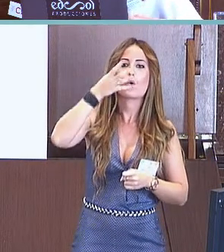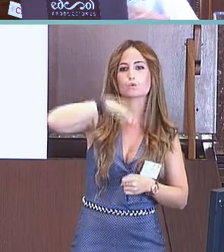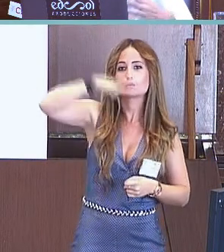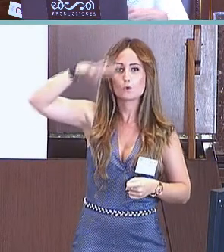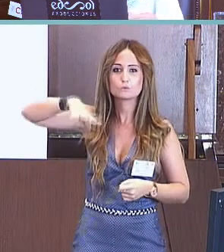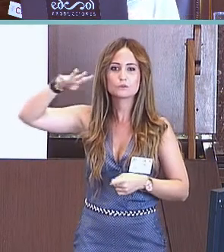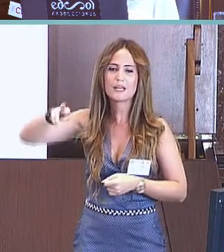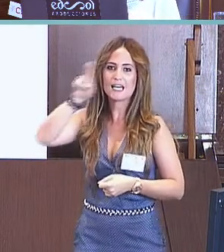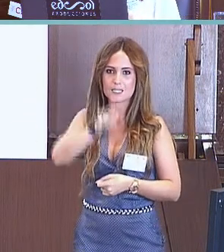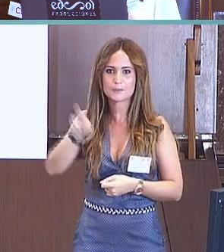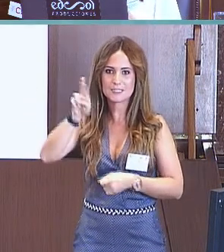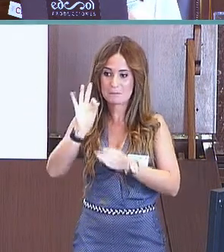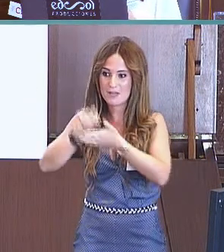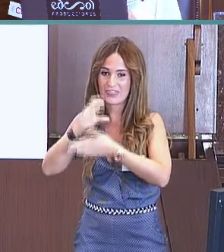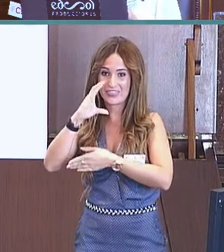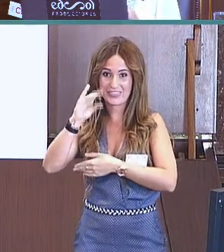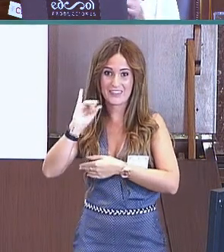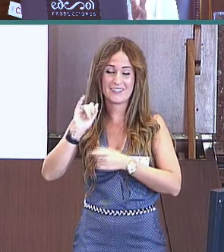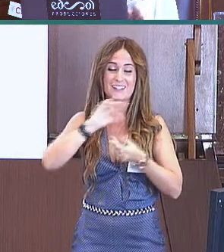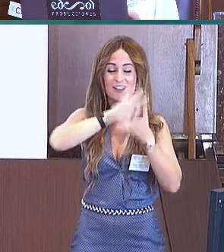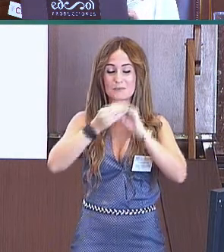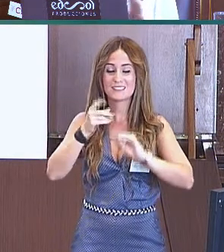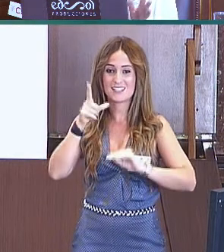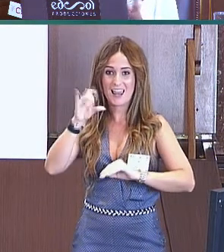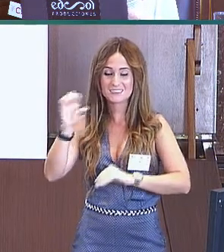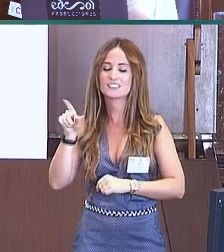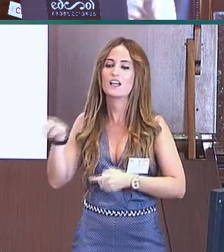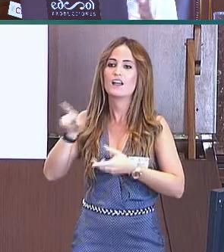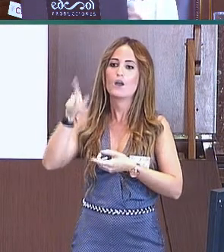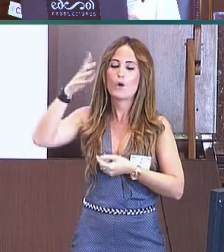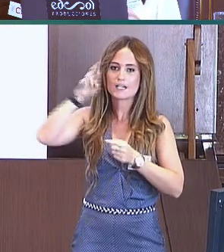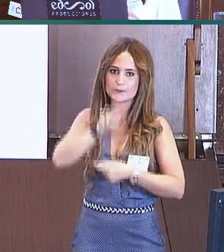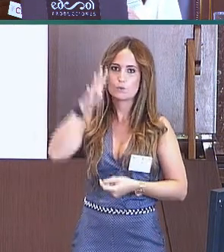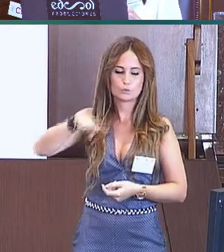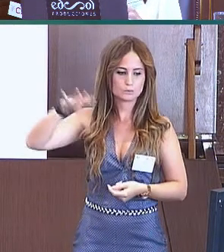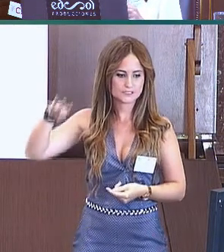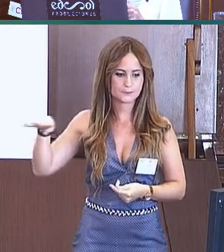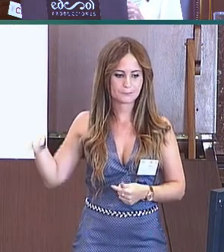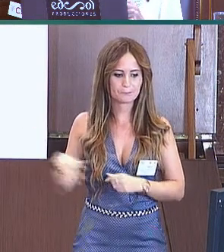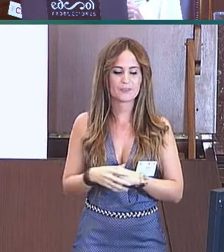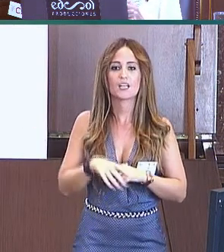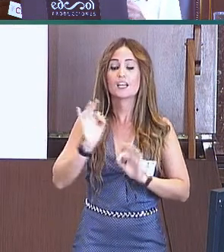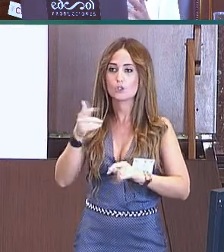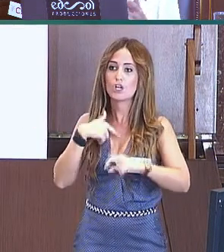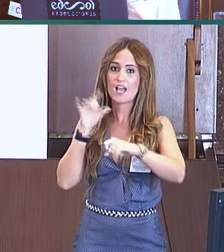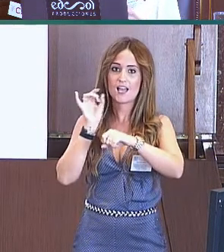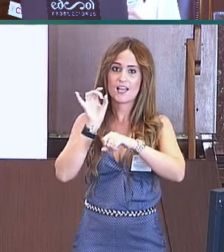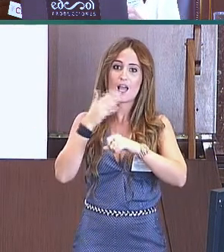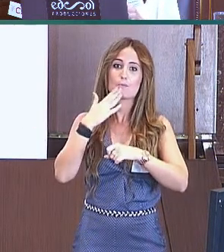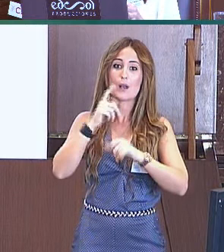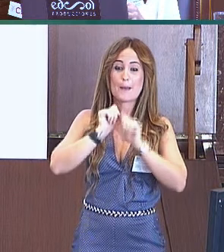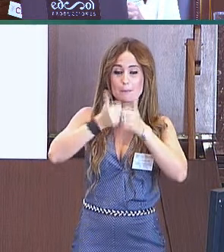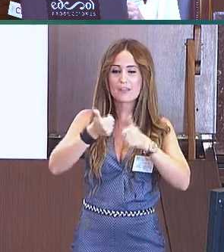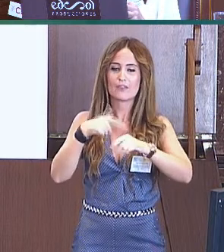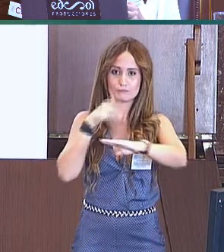gratuita al equipo, para que para las familias no les suponga ningún tipo de coste el participar